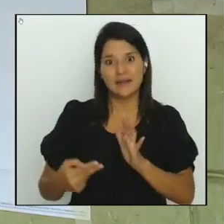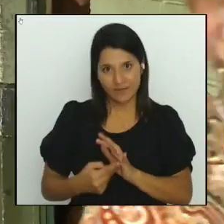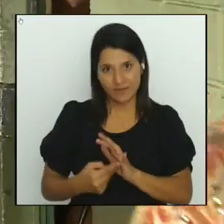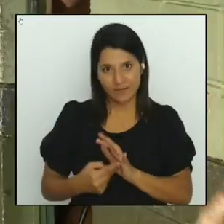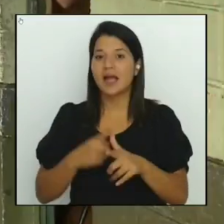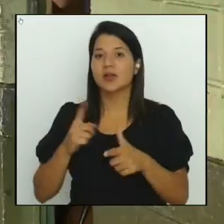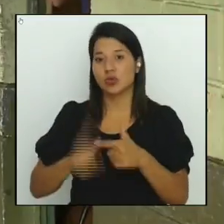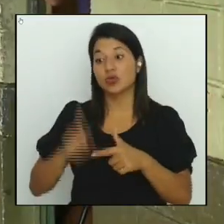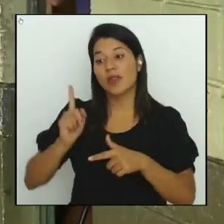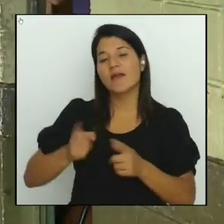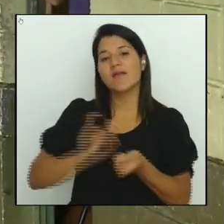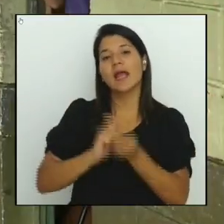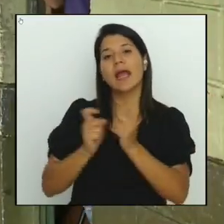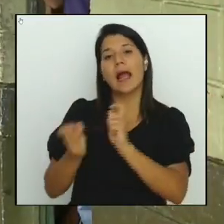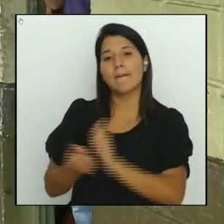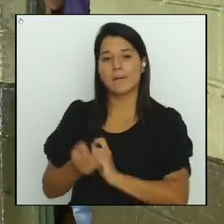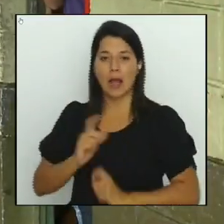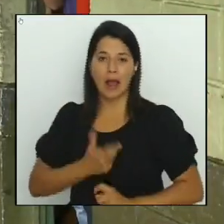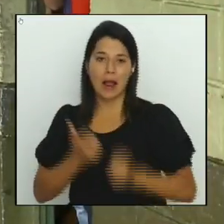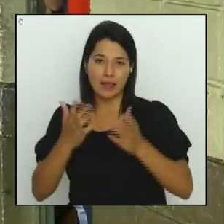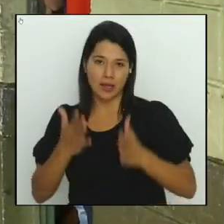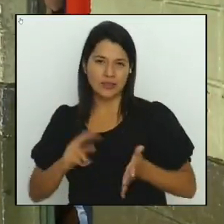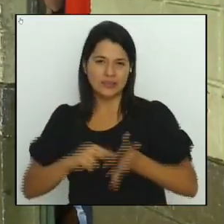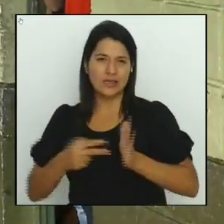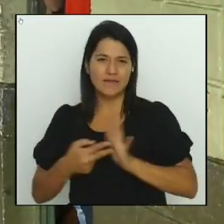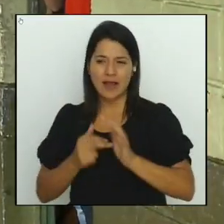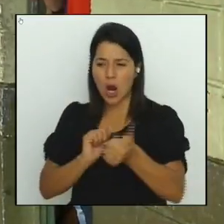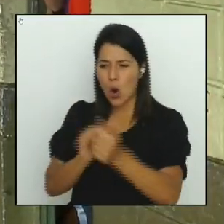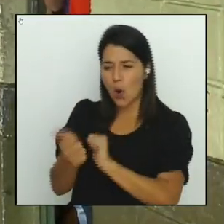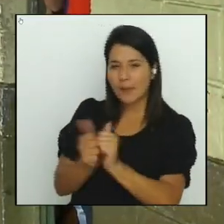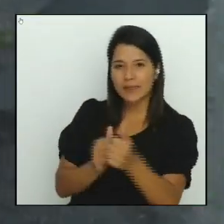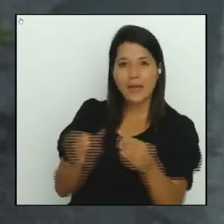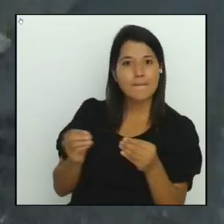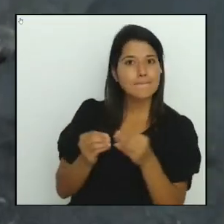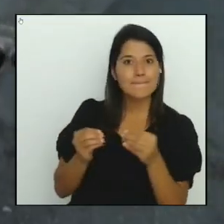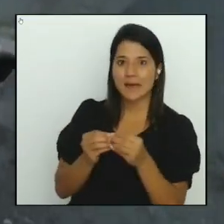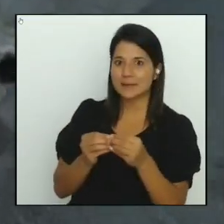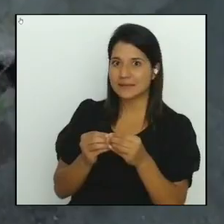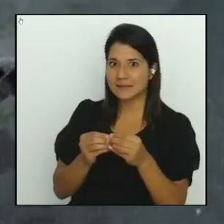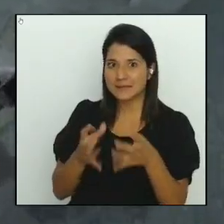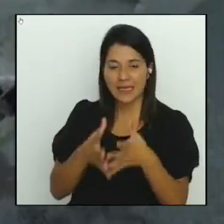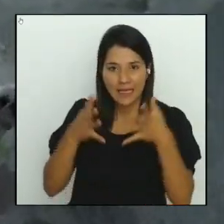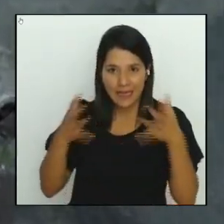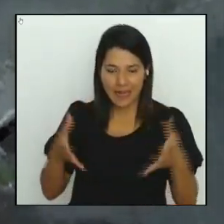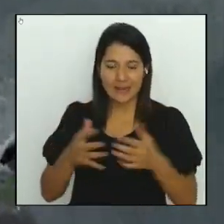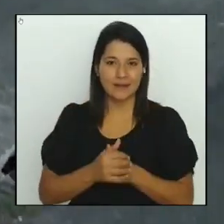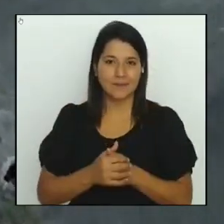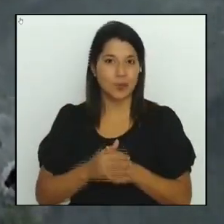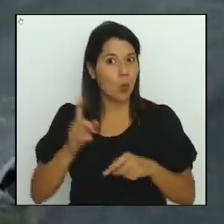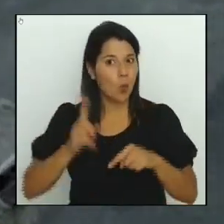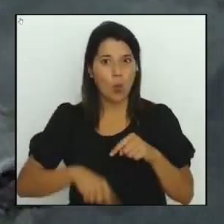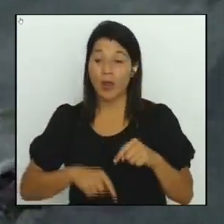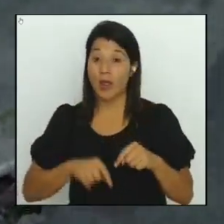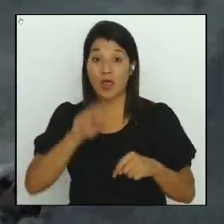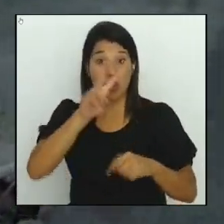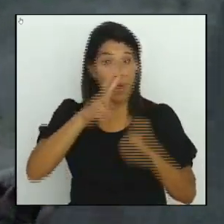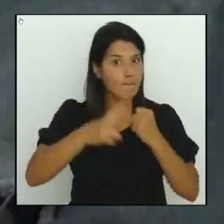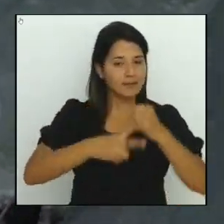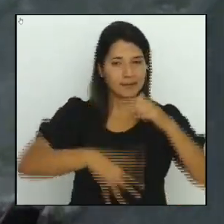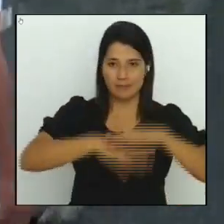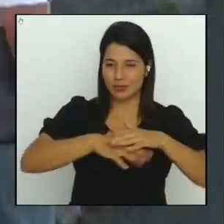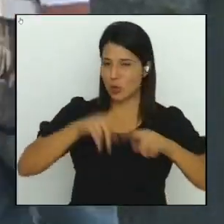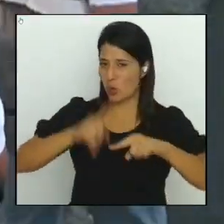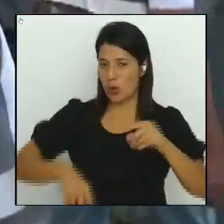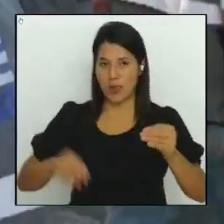tendremos una competencia más abierta, más álgida en esas circunscripciones. Para estos comicios se elegirán 6.212